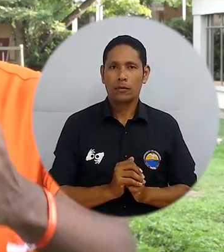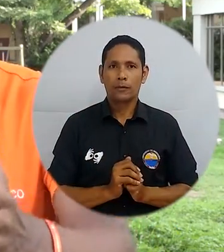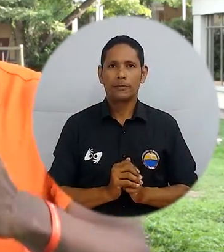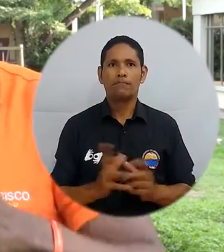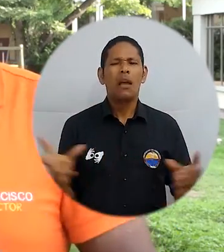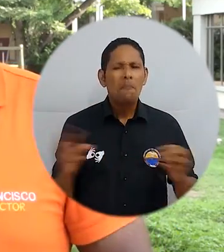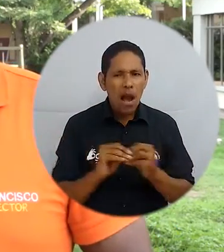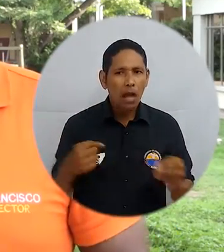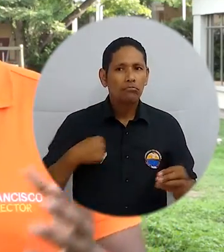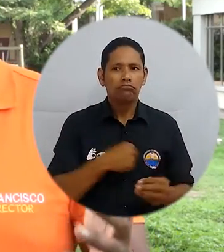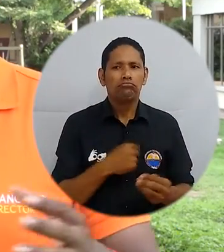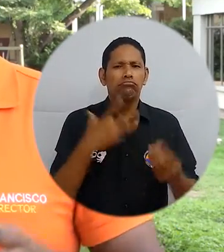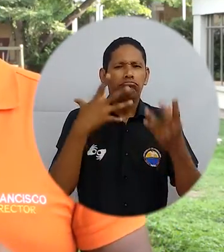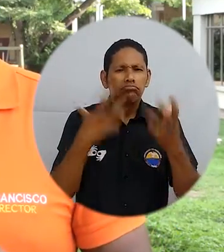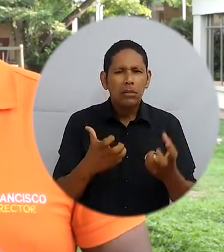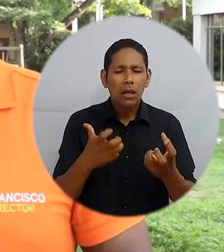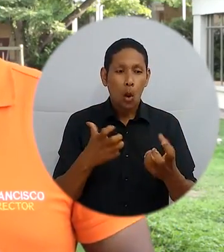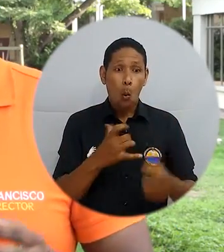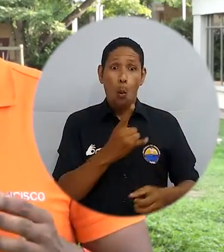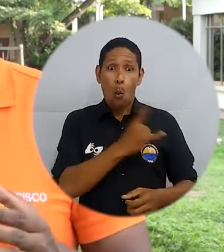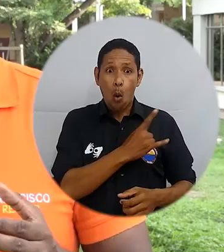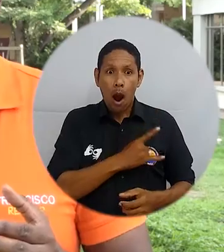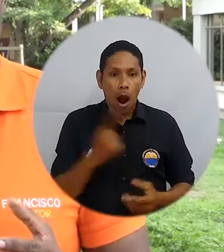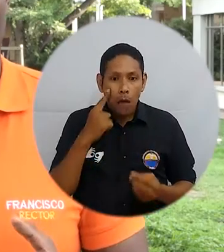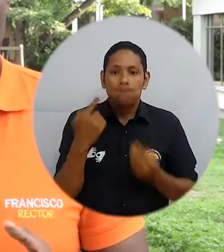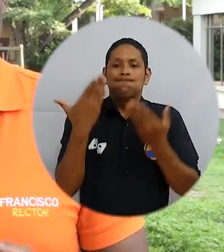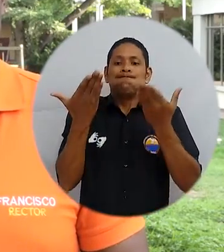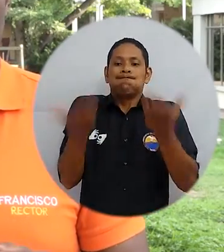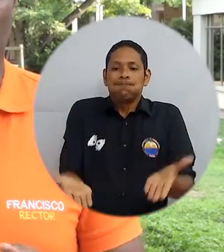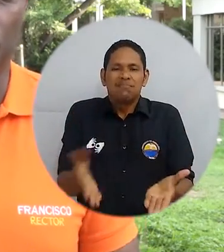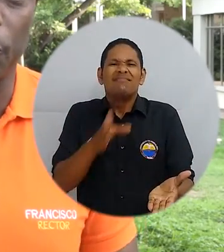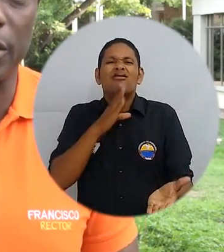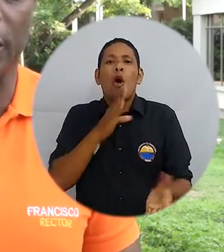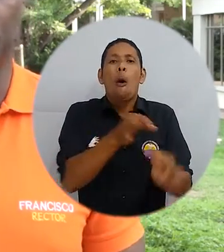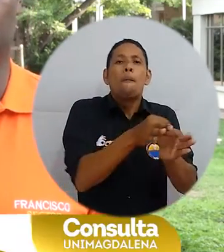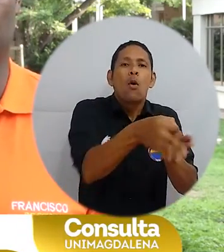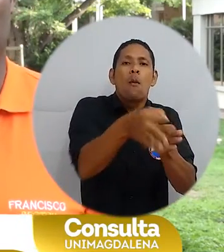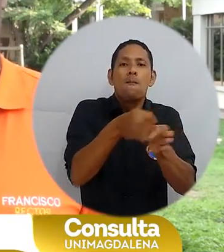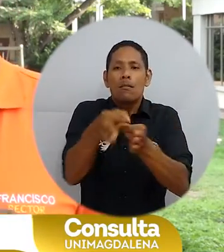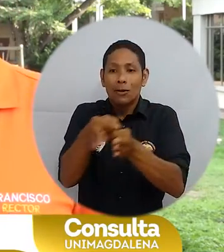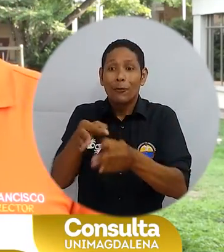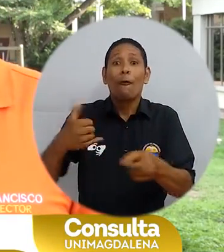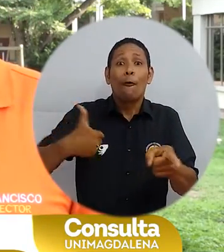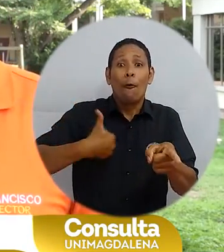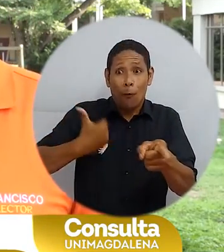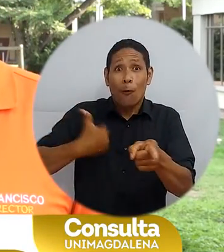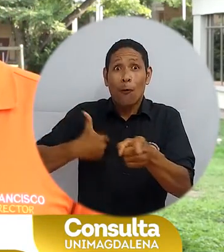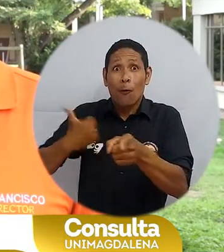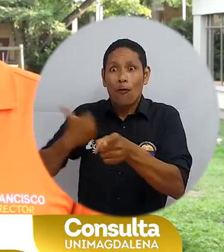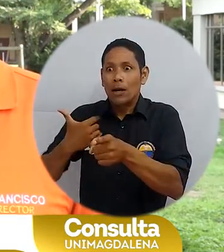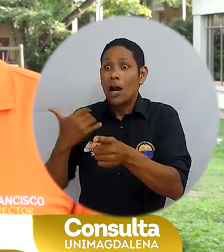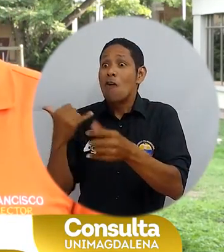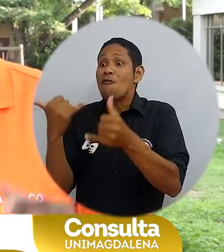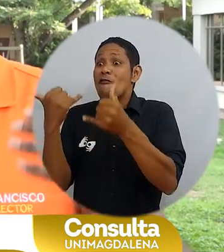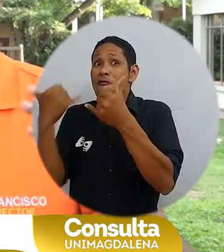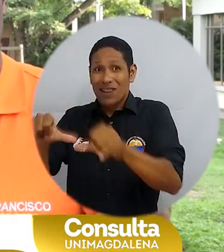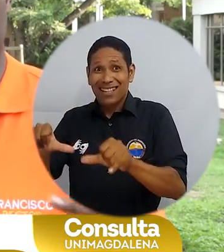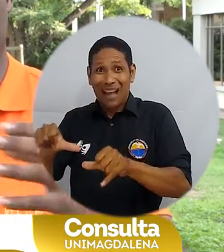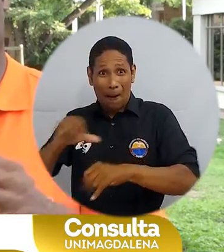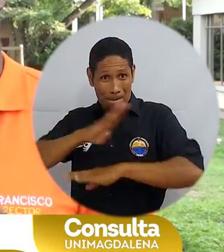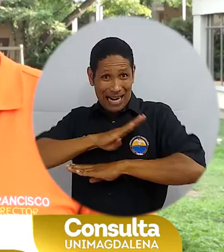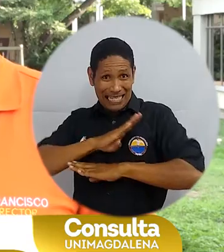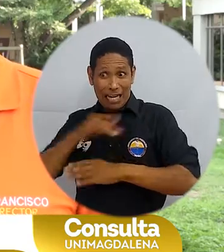la universidad a los municipios para que los jóvenes en los municipios donde terminaron su bachillerato